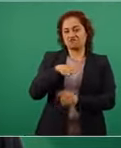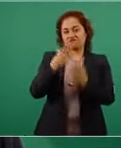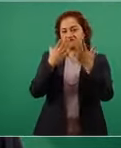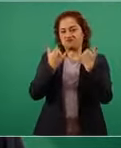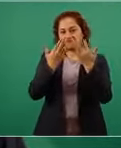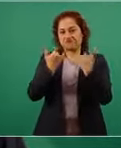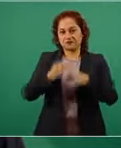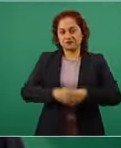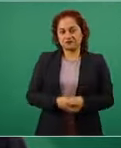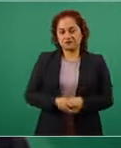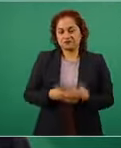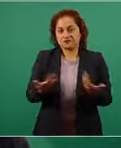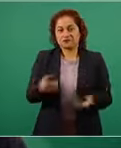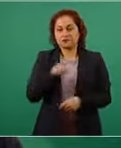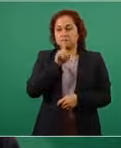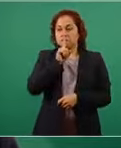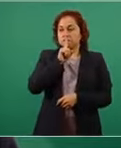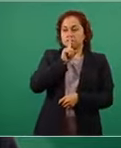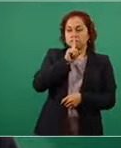o sea callan